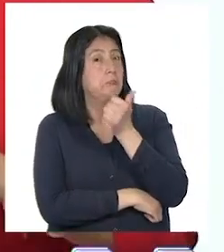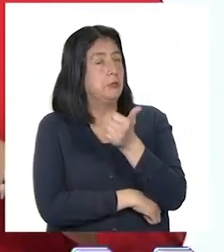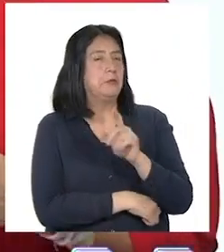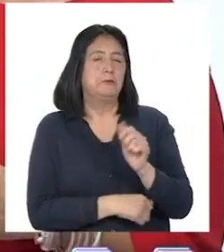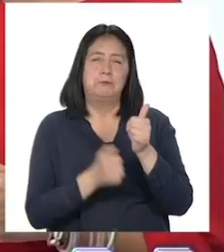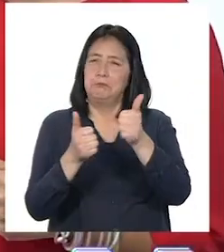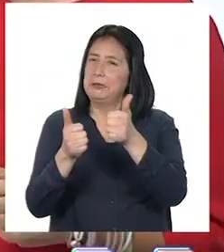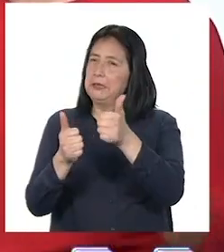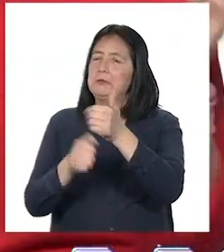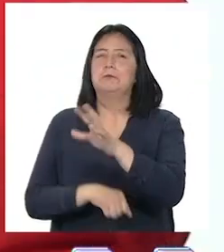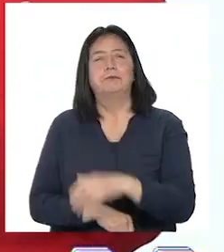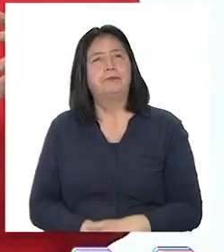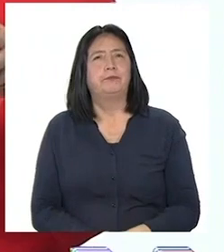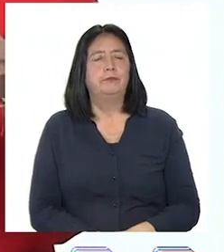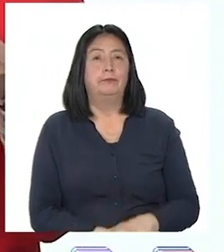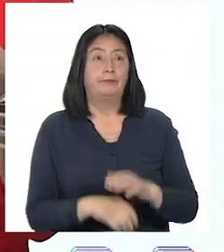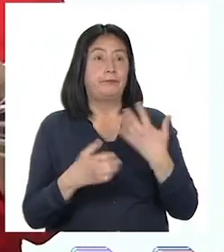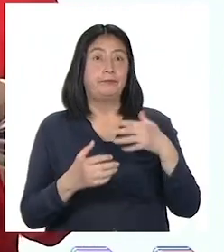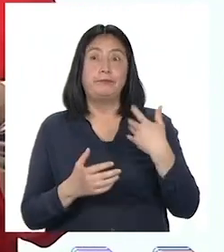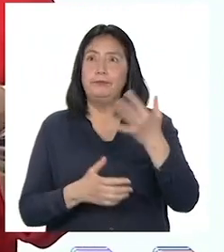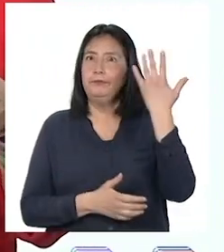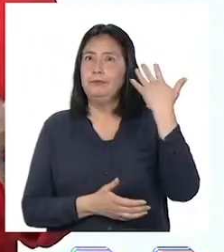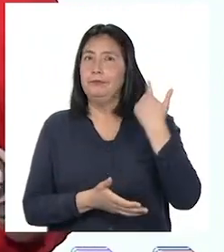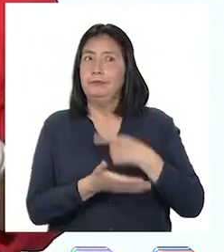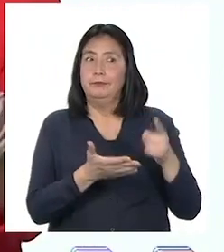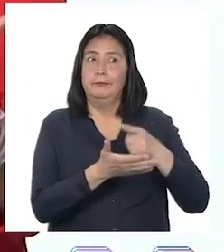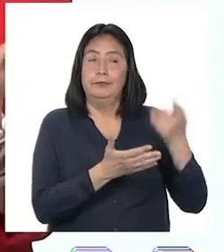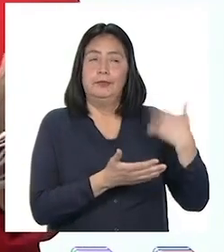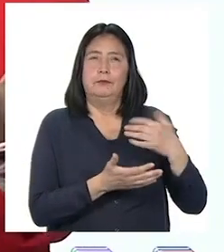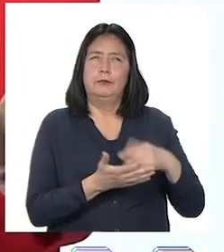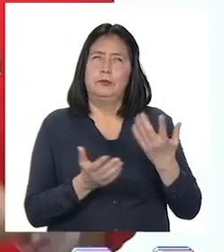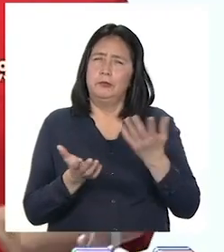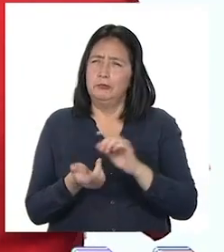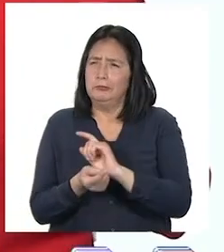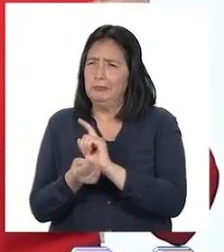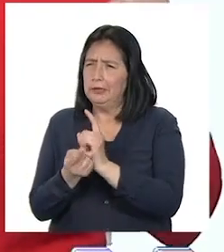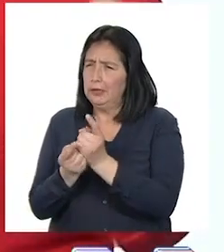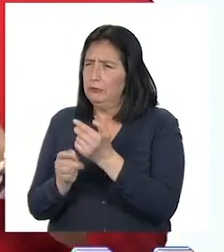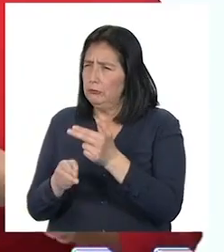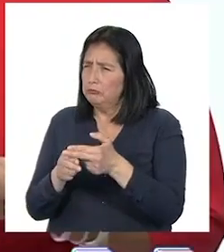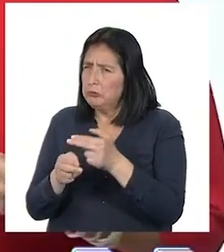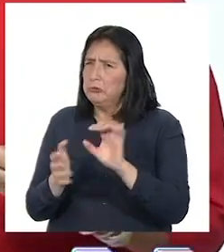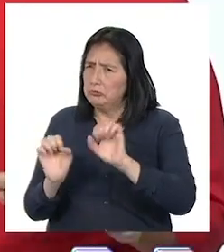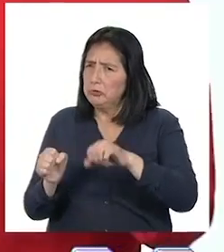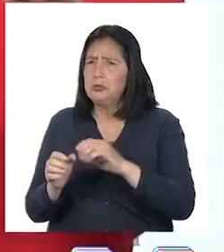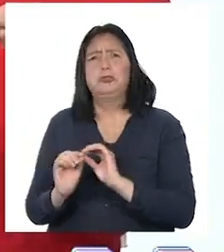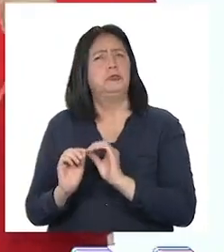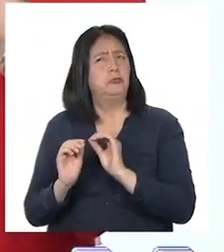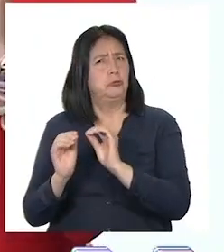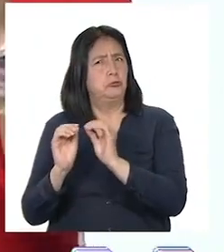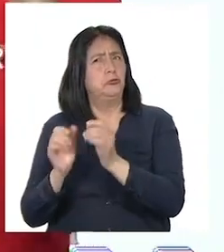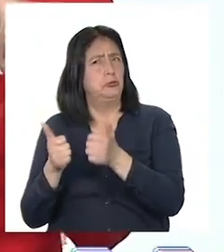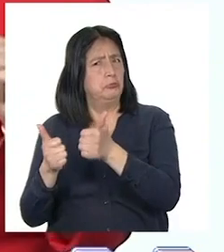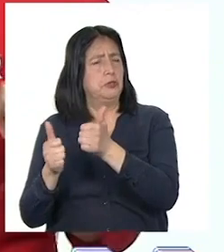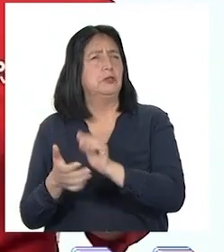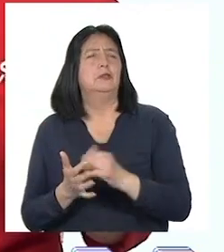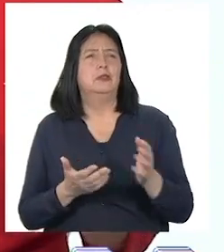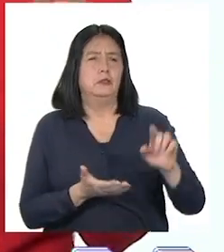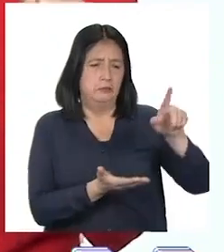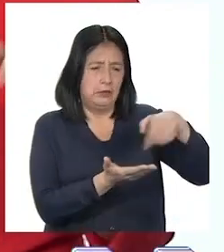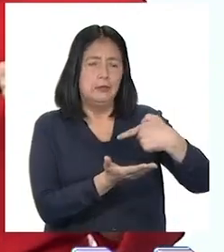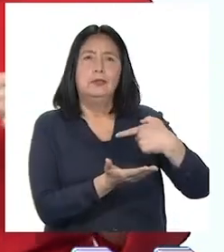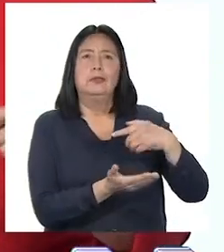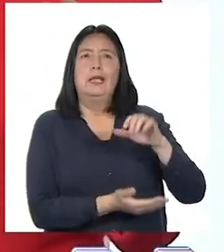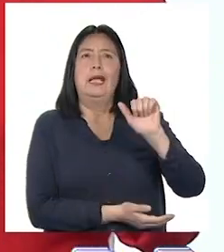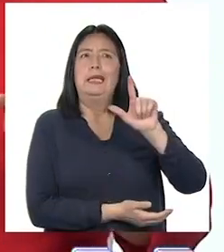Muy bien, Salvador. Como vimos en semanas anteriores, con pequeños cambios se logran resultados increíbles. También tenemos ahora un